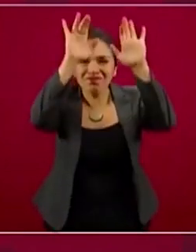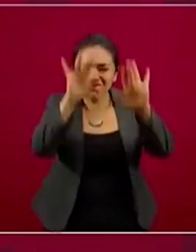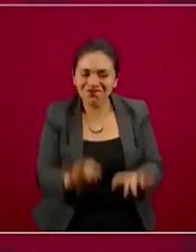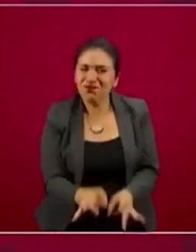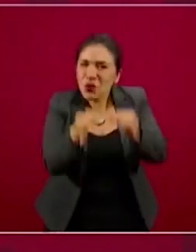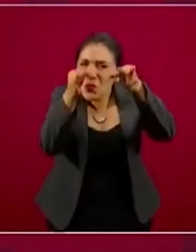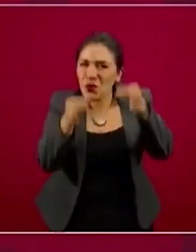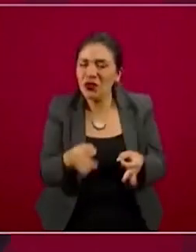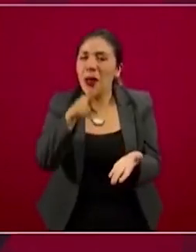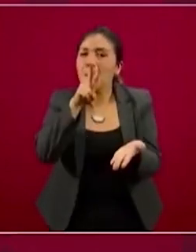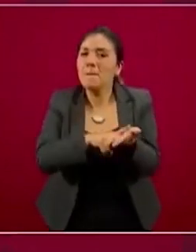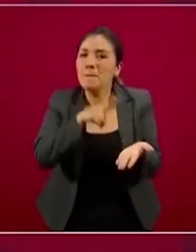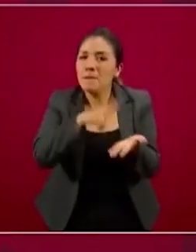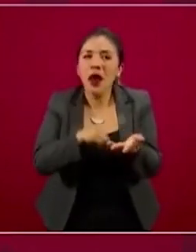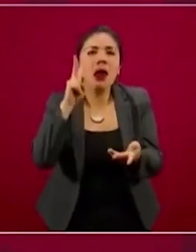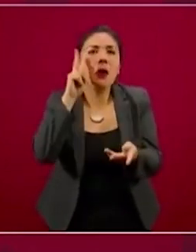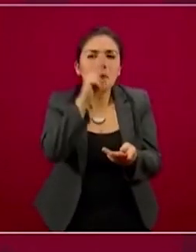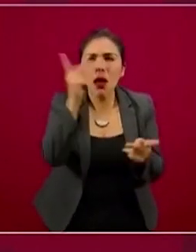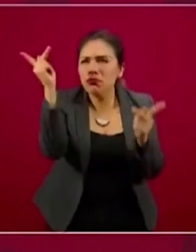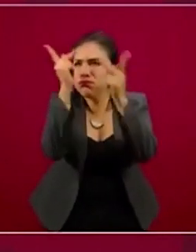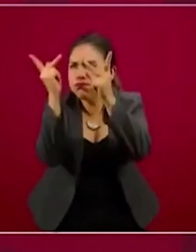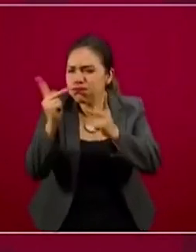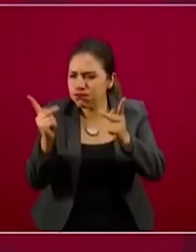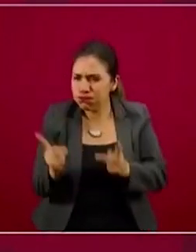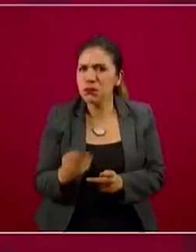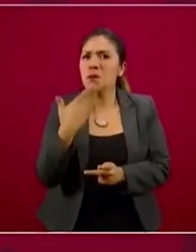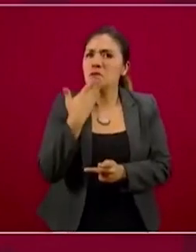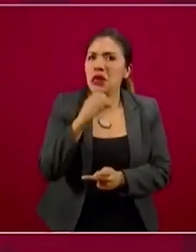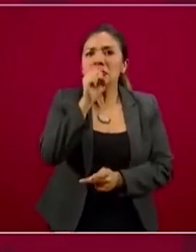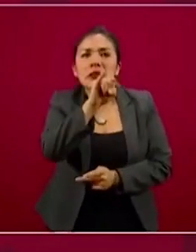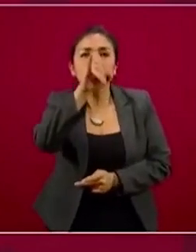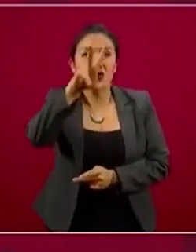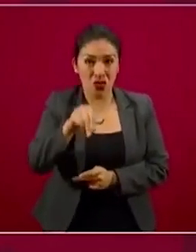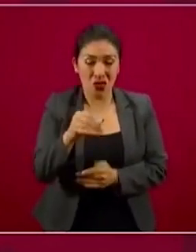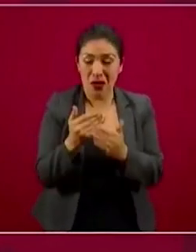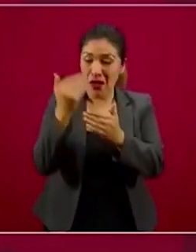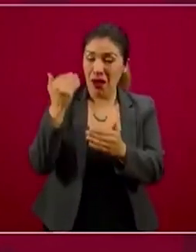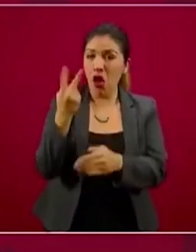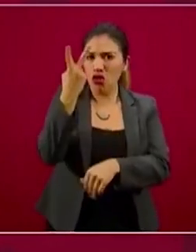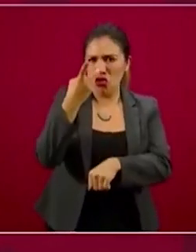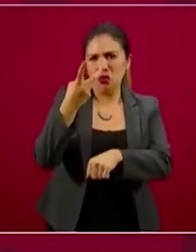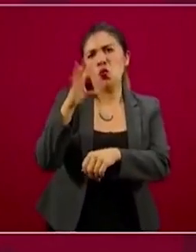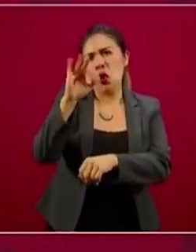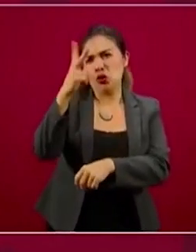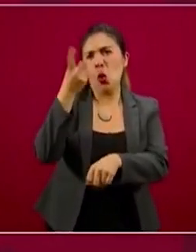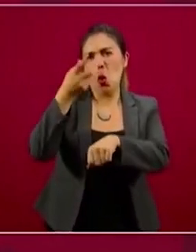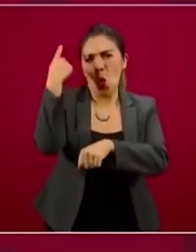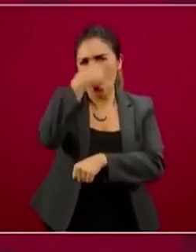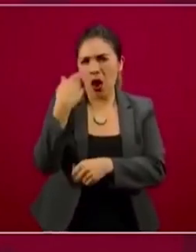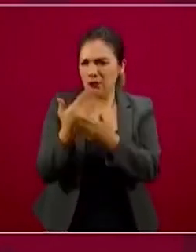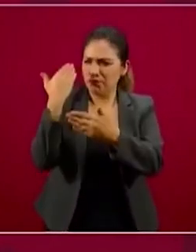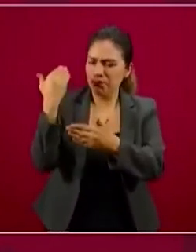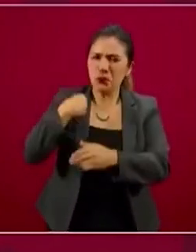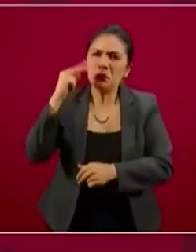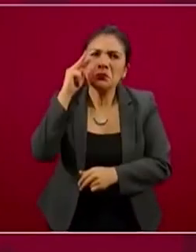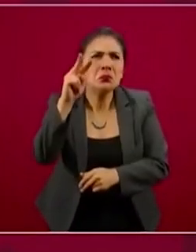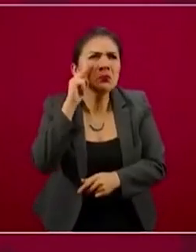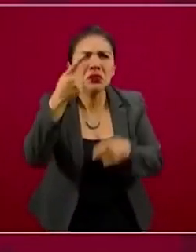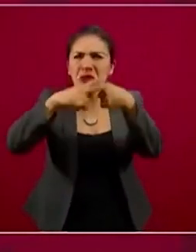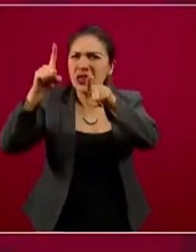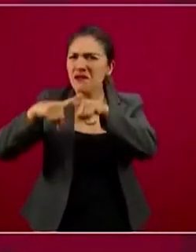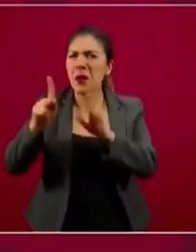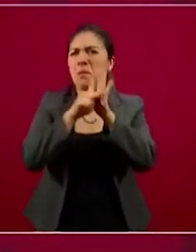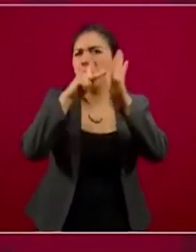información válida y corroborarla con distintas fuentes. En las últimas 48 horas me ha llamado la atención ver en distintas fuentes